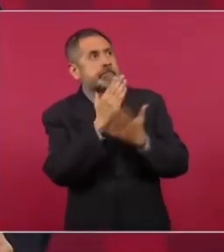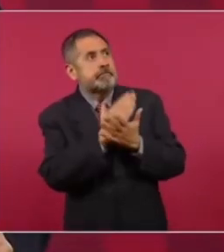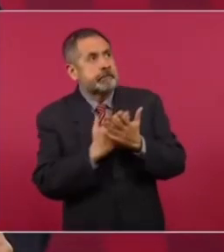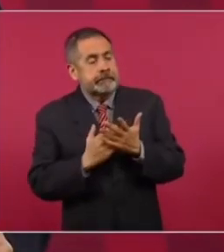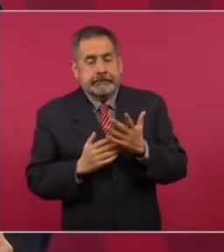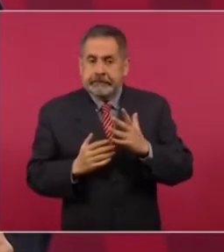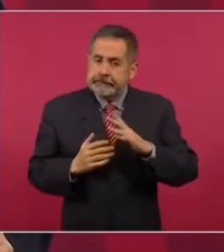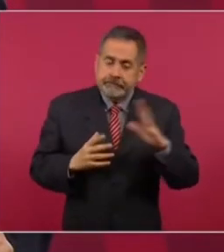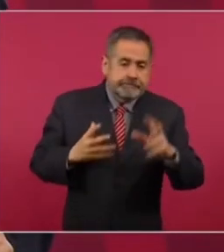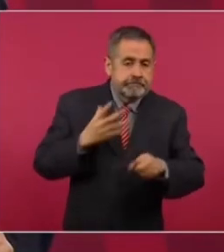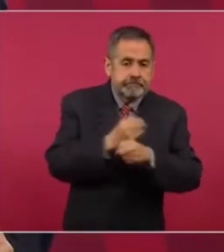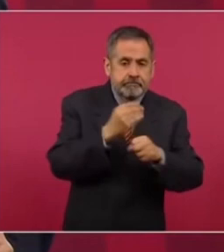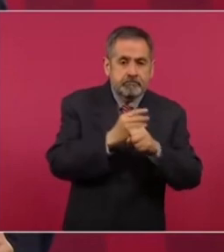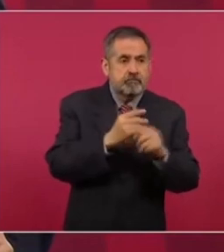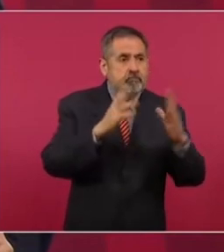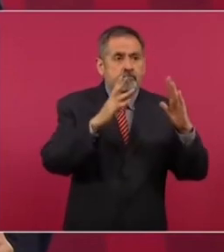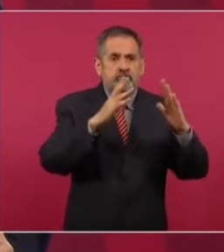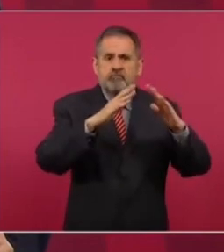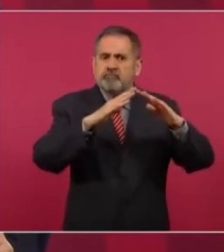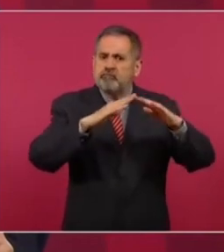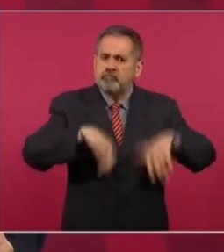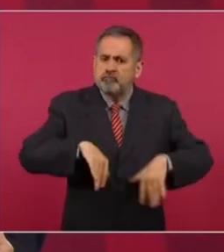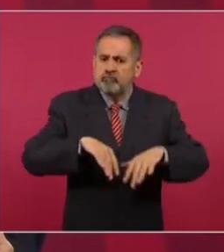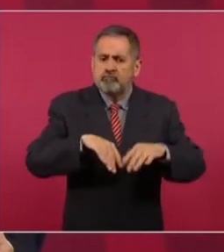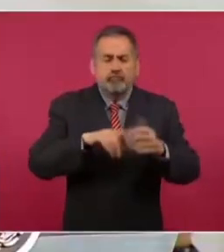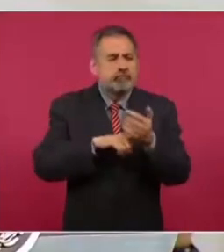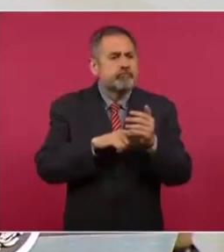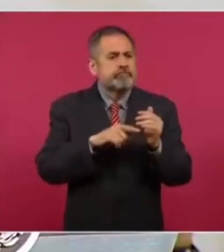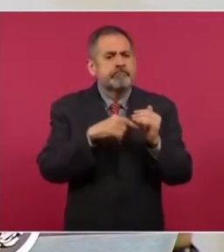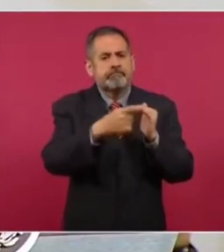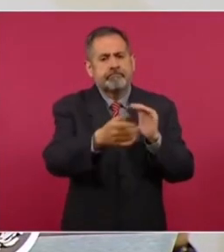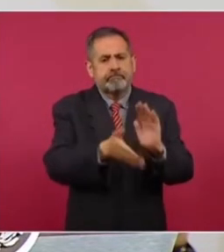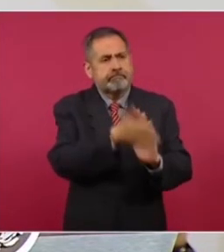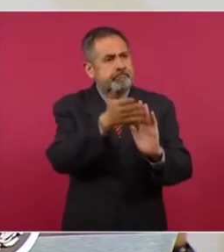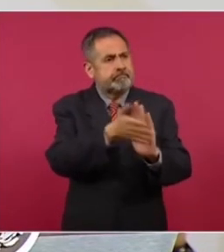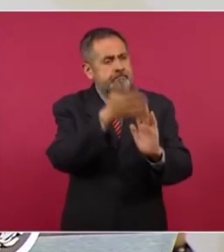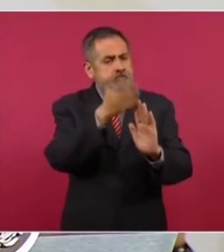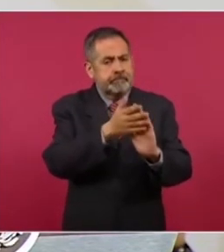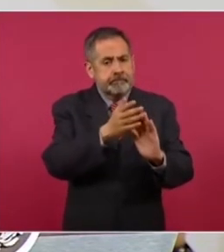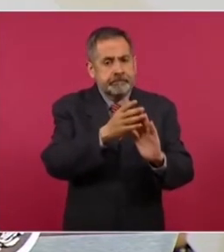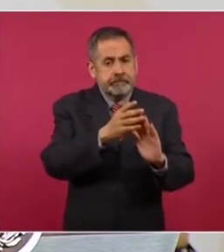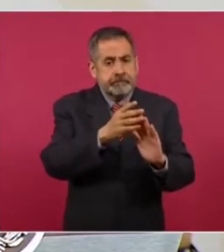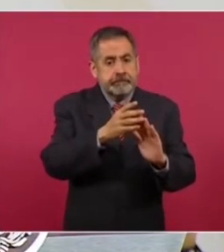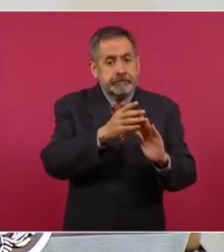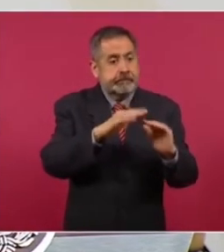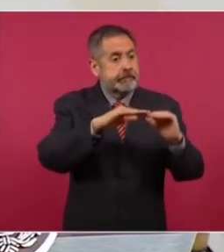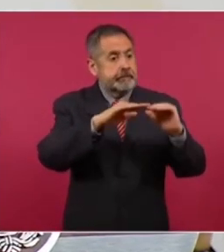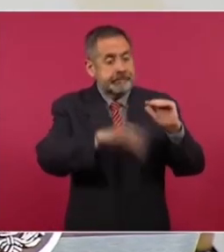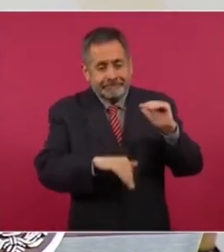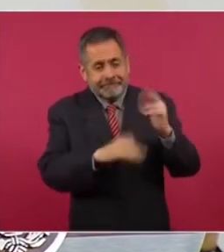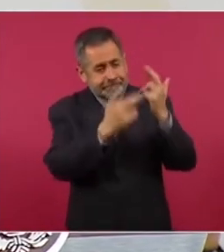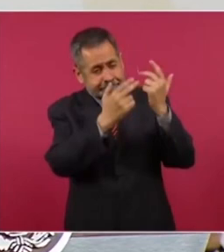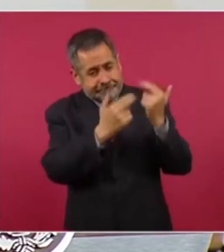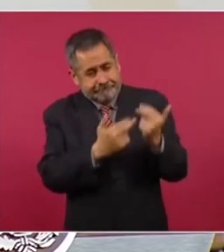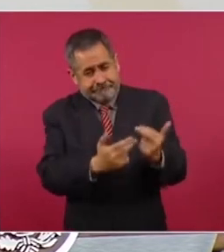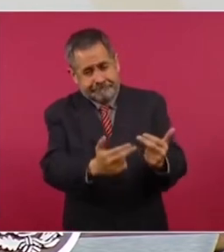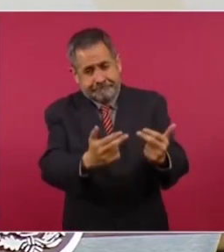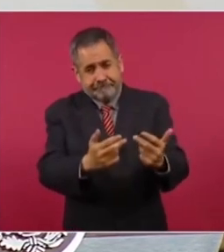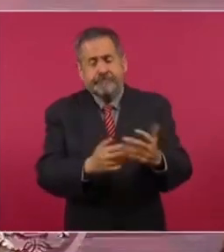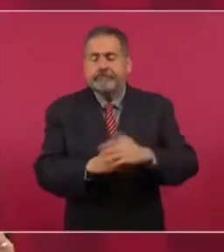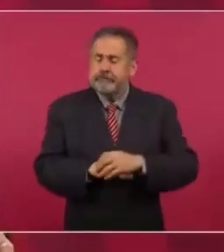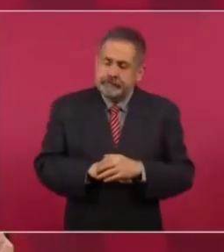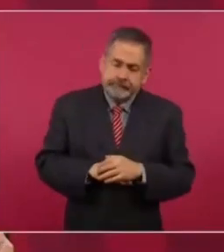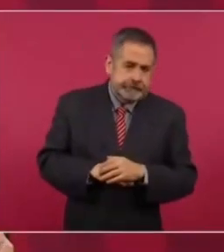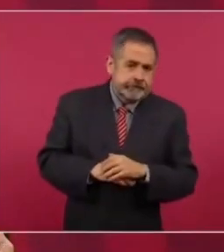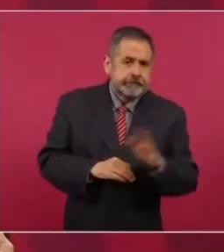se desplomó la parte de construcción que llevaban sobre el puente ya